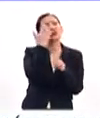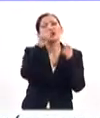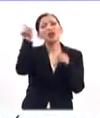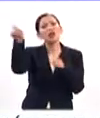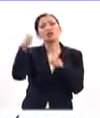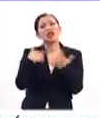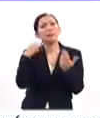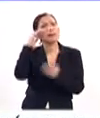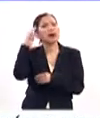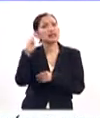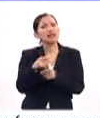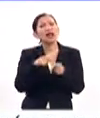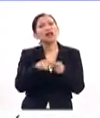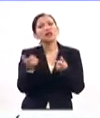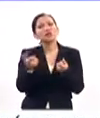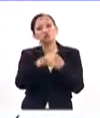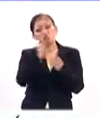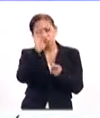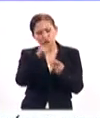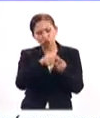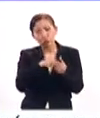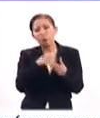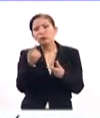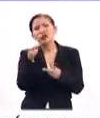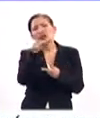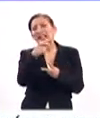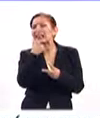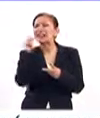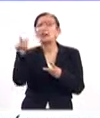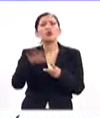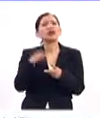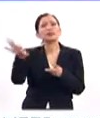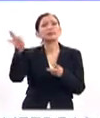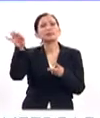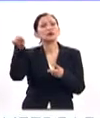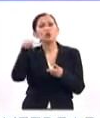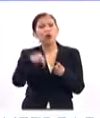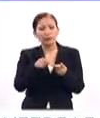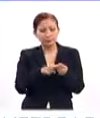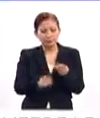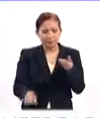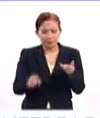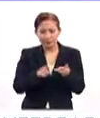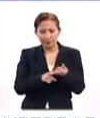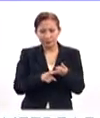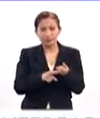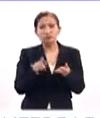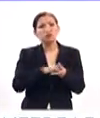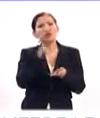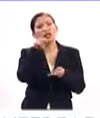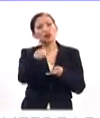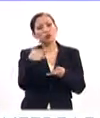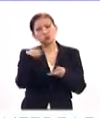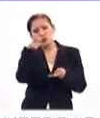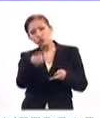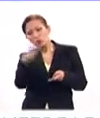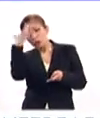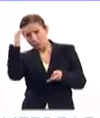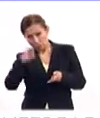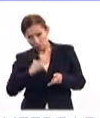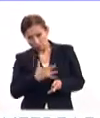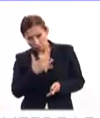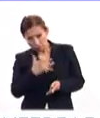estudiar la maestría que quieres estudiar, por qué en el Reino Unido, por qué tienes aptitudes de